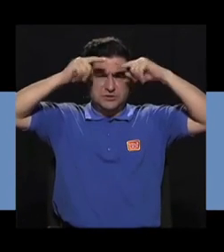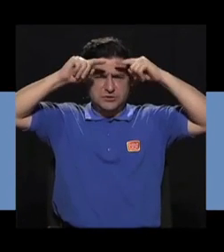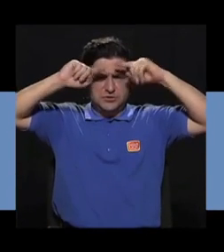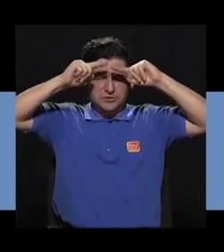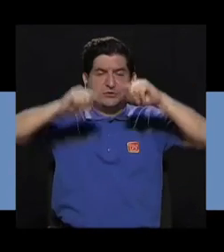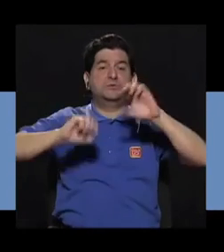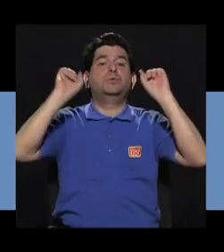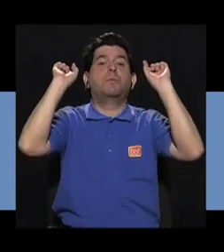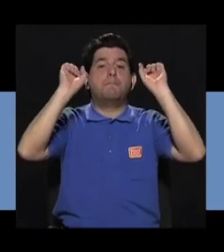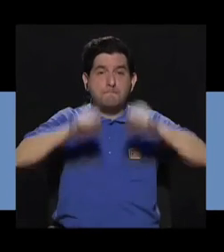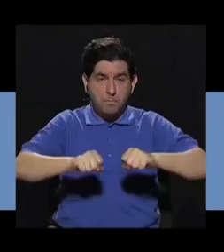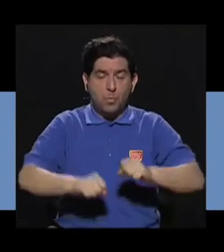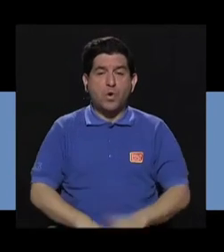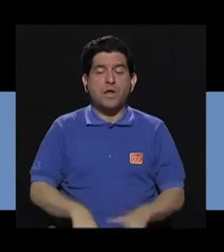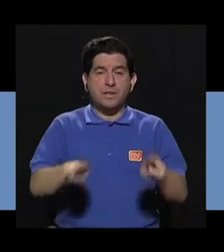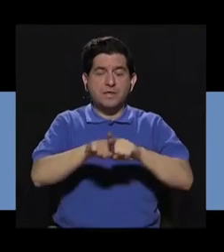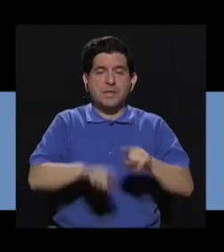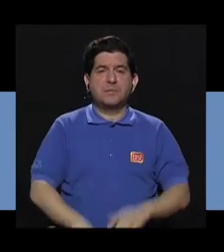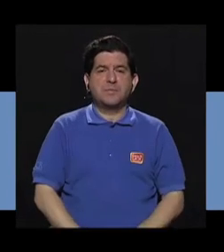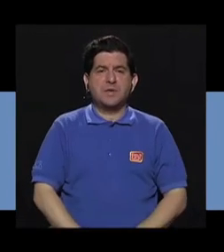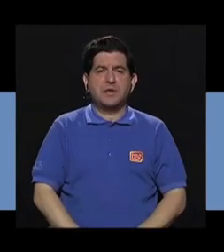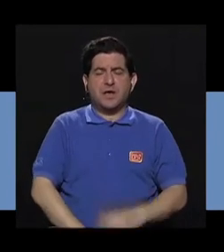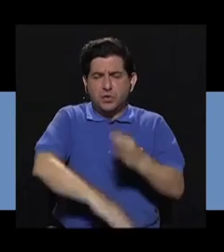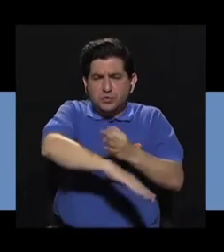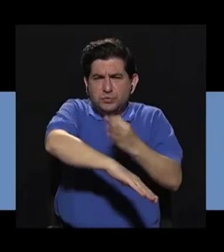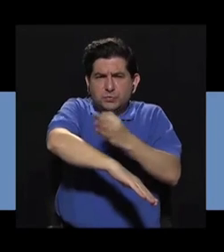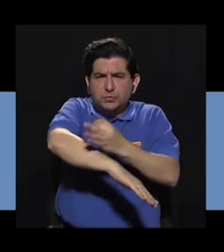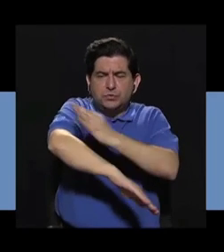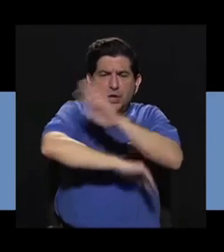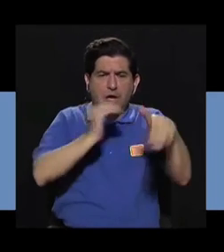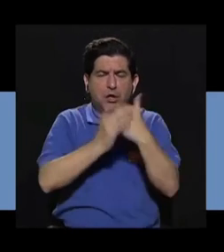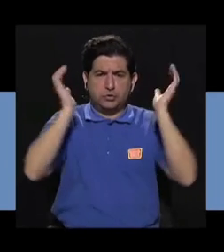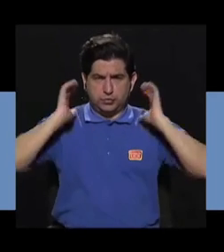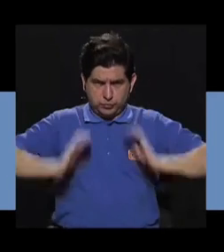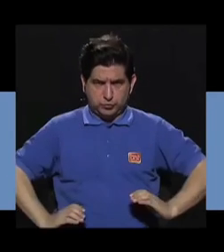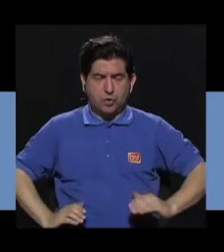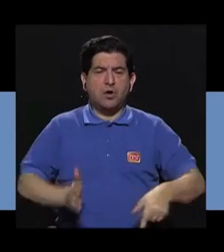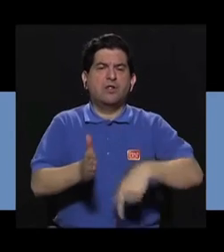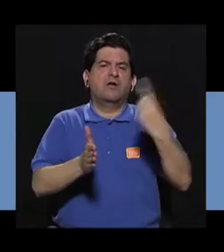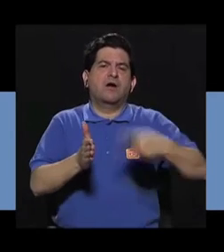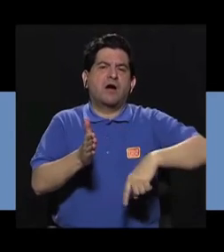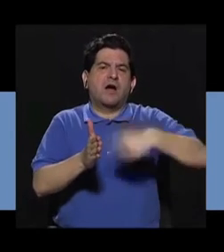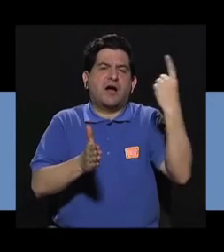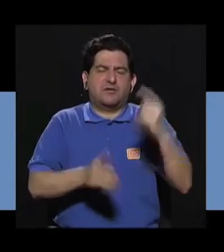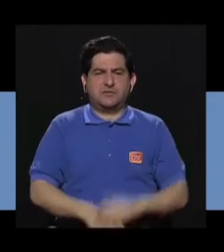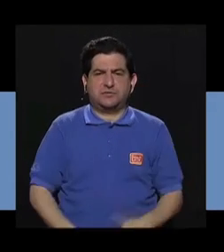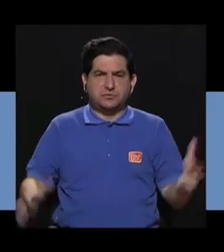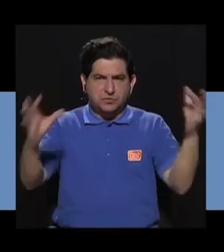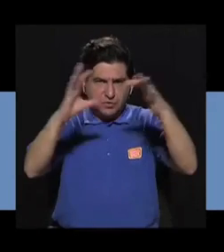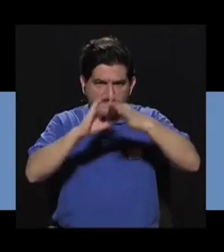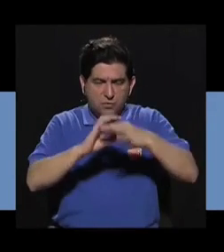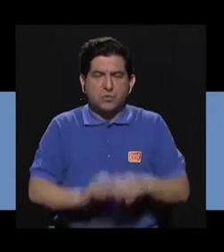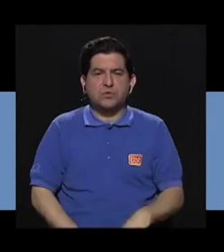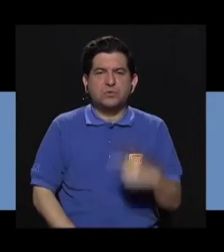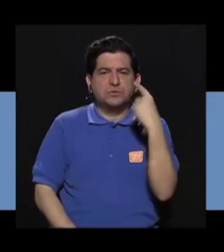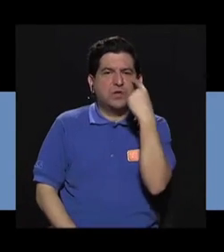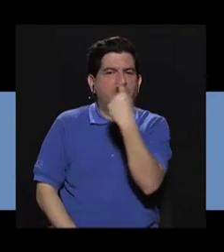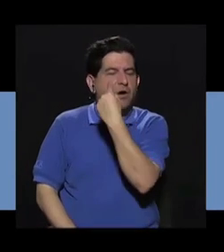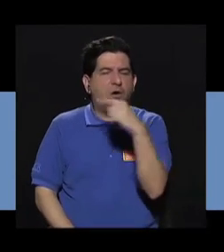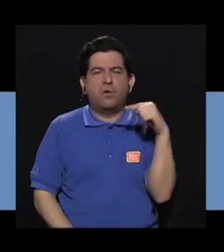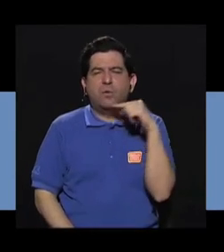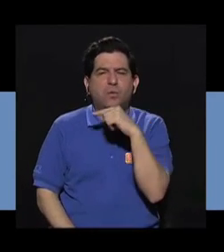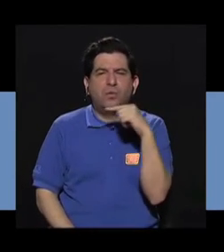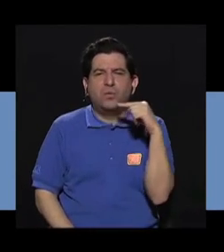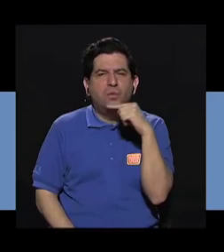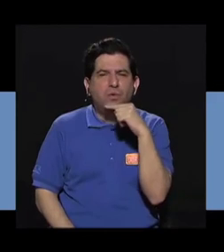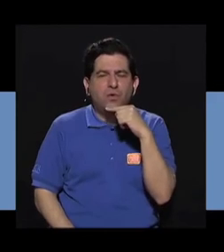y puede producir salpullido, que son como ronchas en todo el cuerpo, y en algunos casos se ha visto asociado a conjuntivitis, que